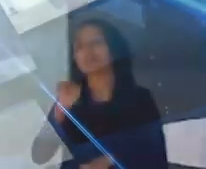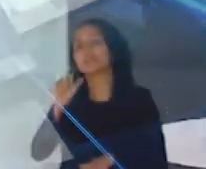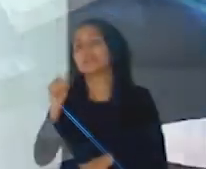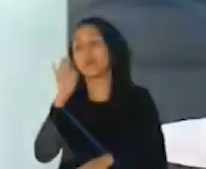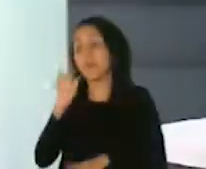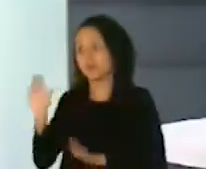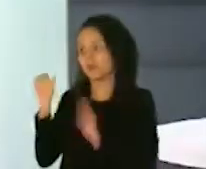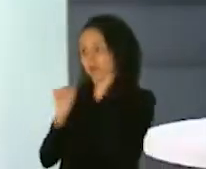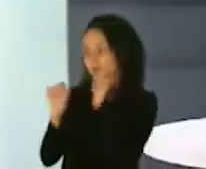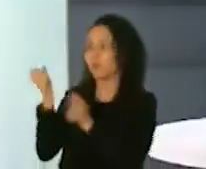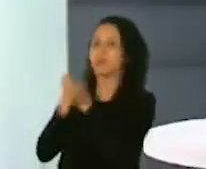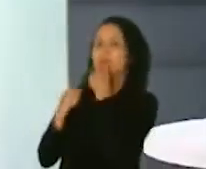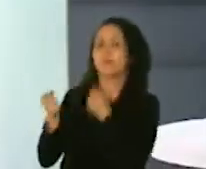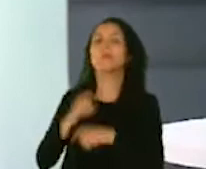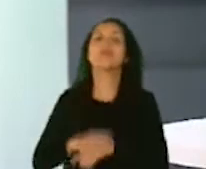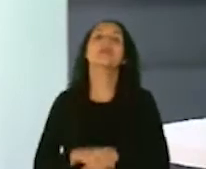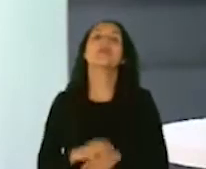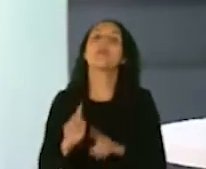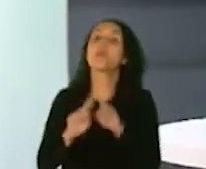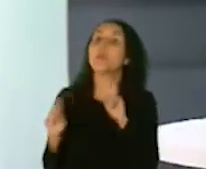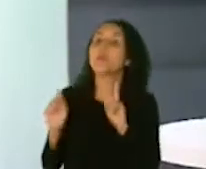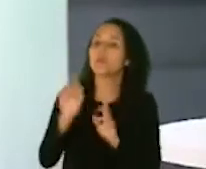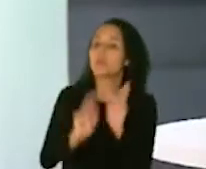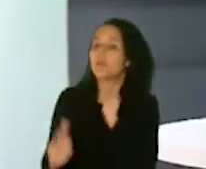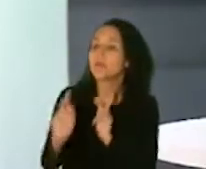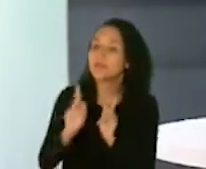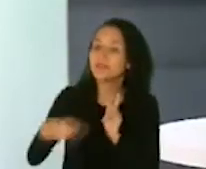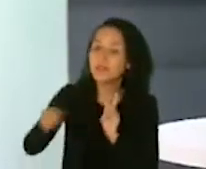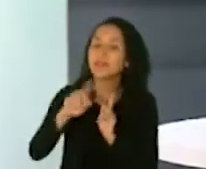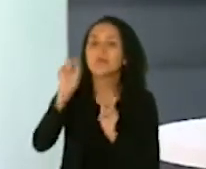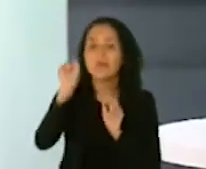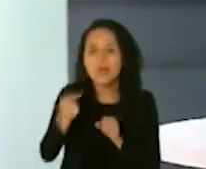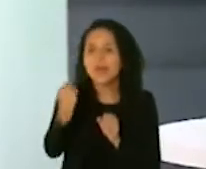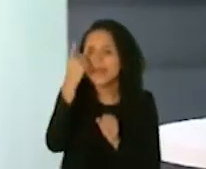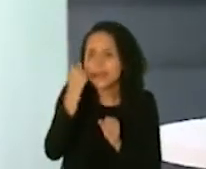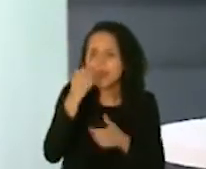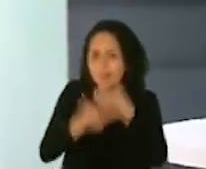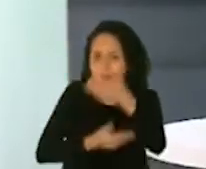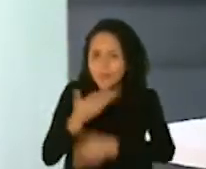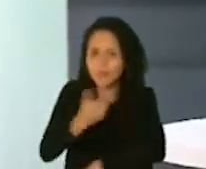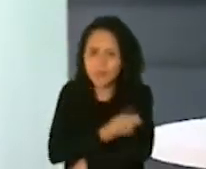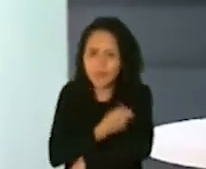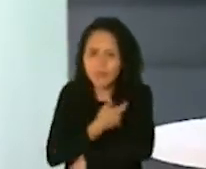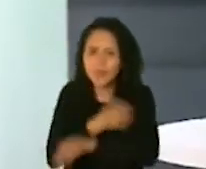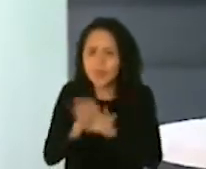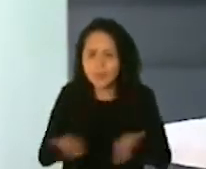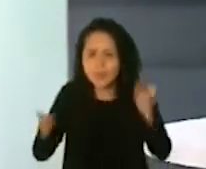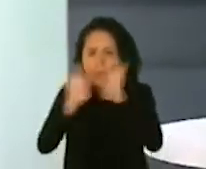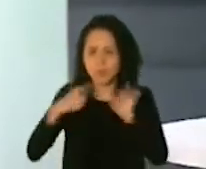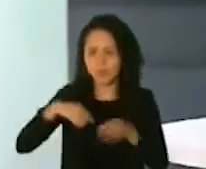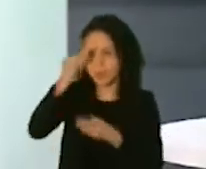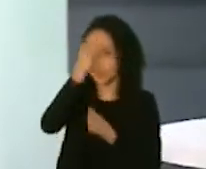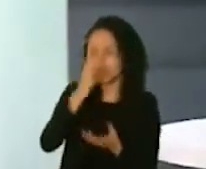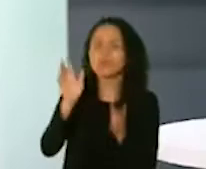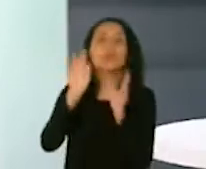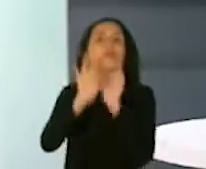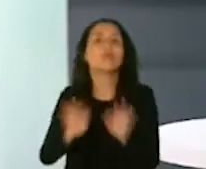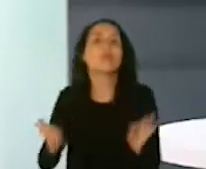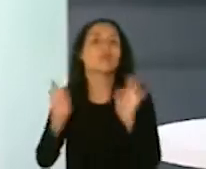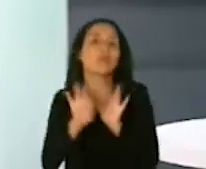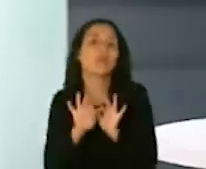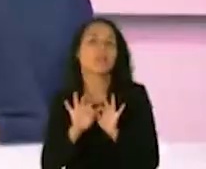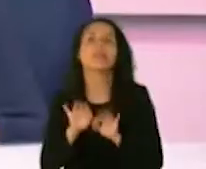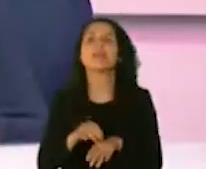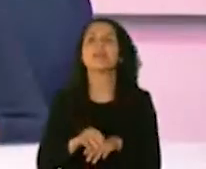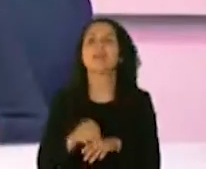Bueno, Lili, para los televidentes que puedan comprender lo importante de este proceso de vacunación, vamos a llevarles datos relevantes que